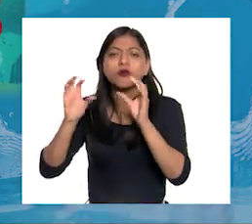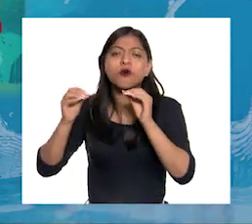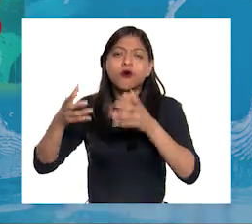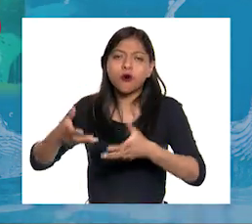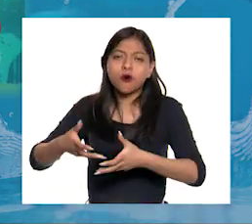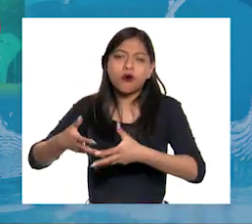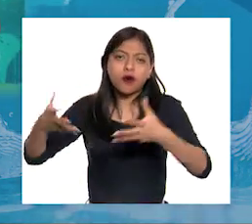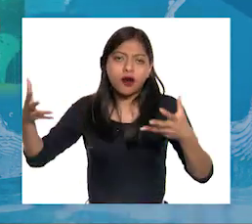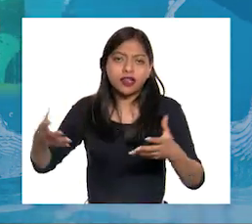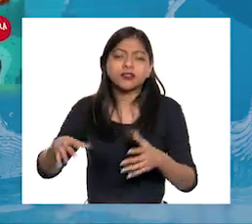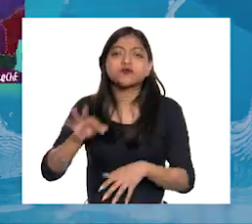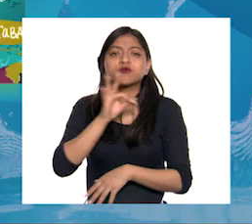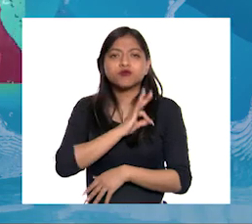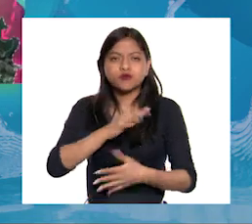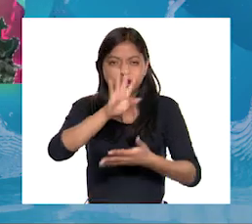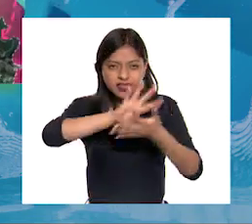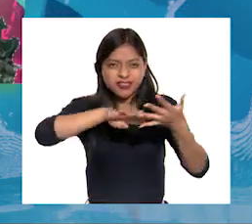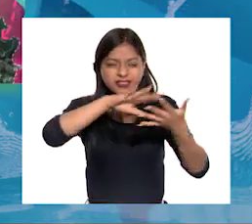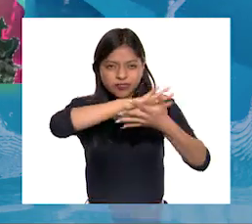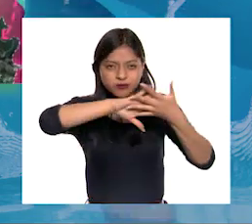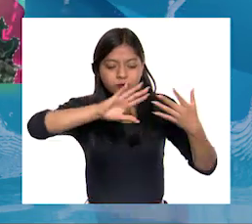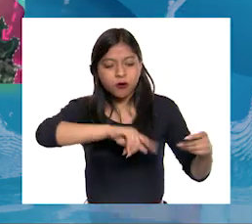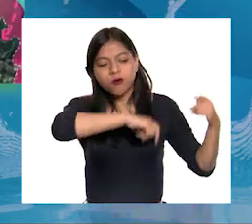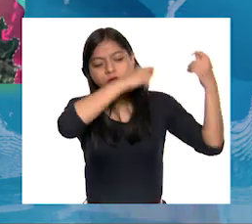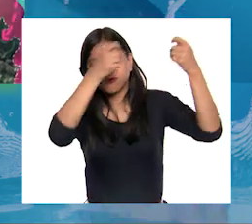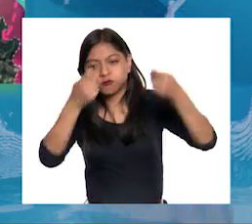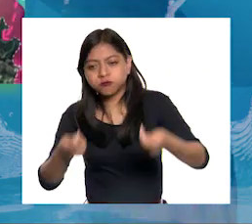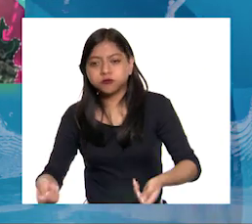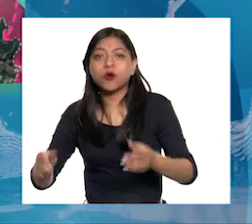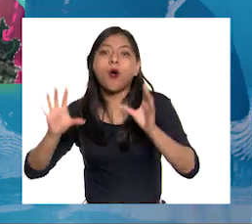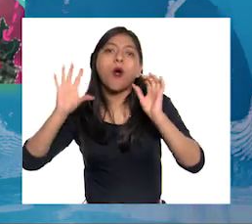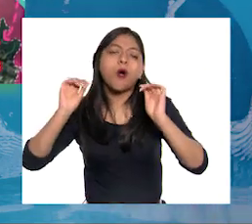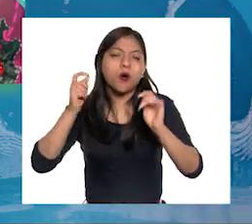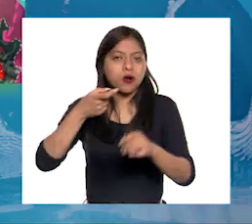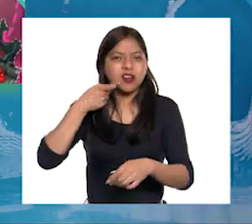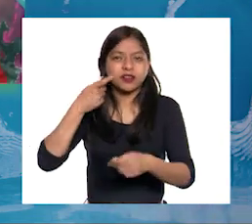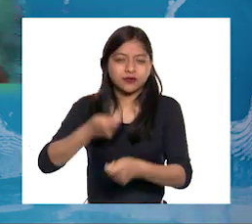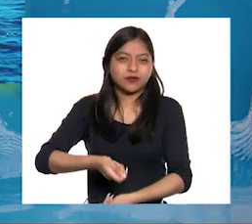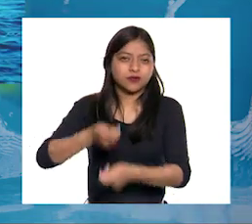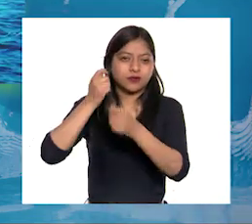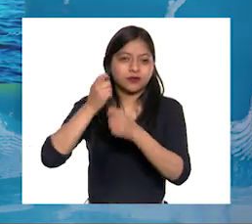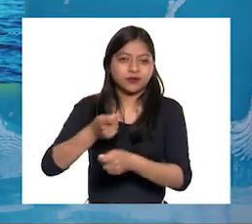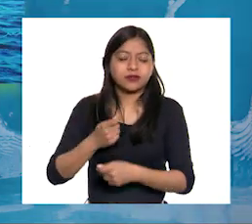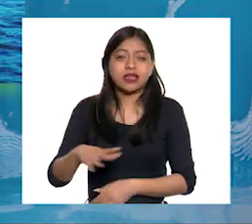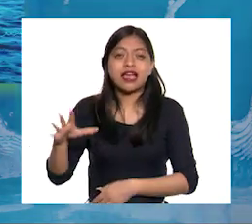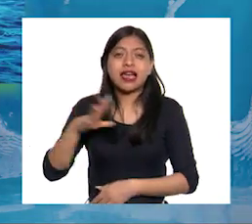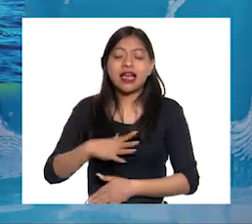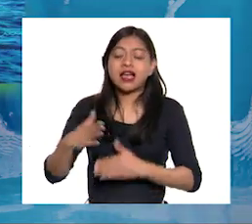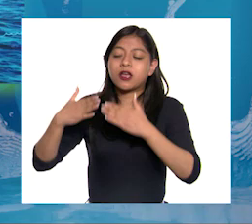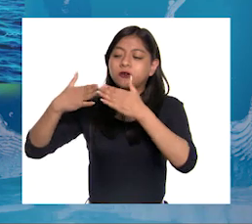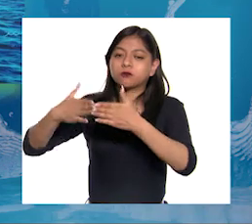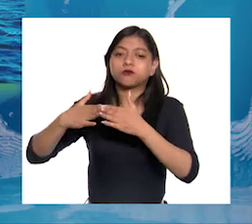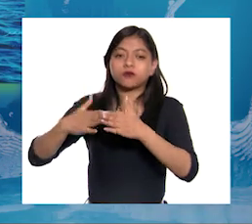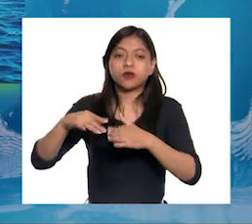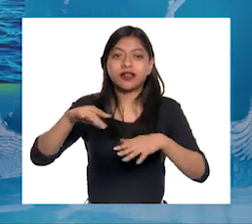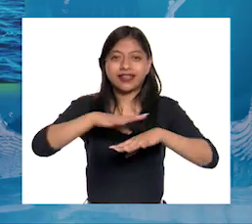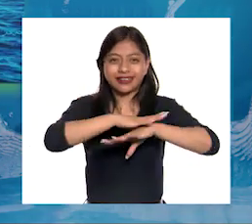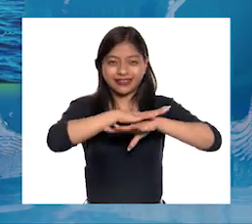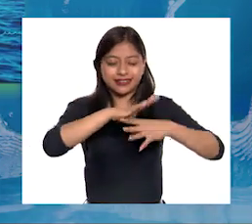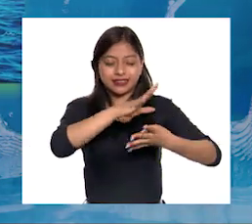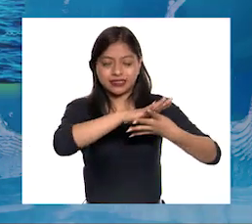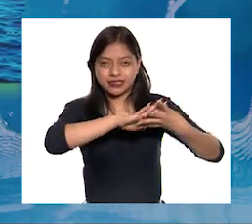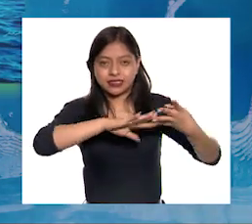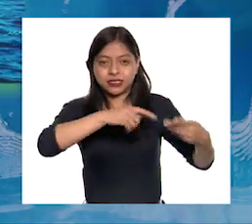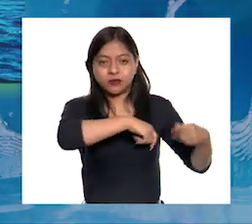anzuelos o trampas para pescar La pesca industrial utiliza grandes buques con gigantescas redes de arrastre Y